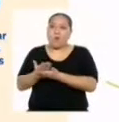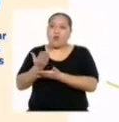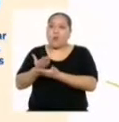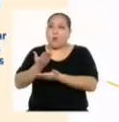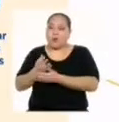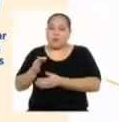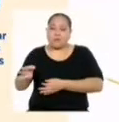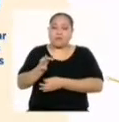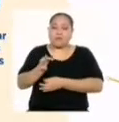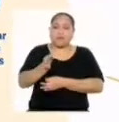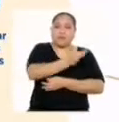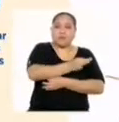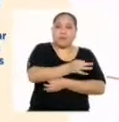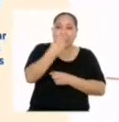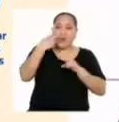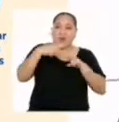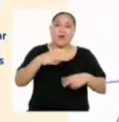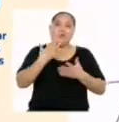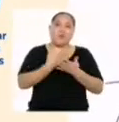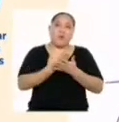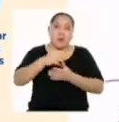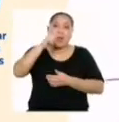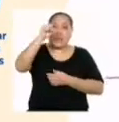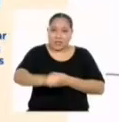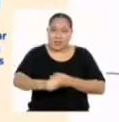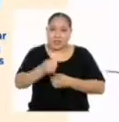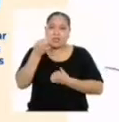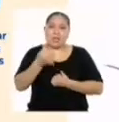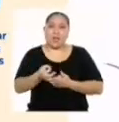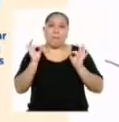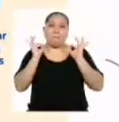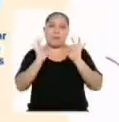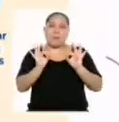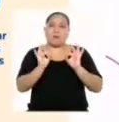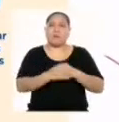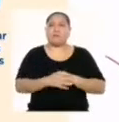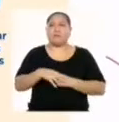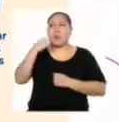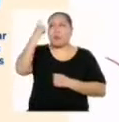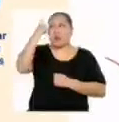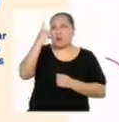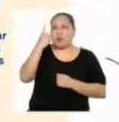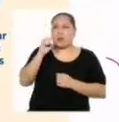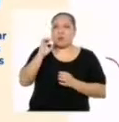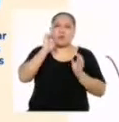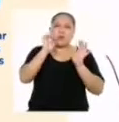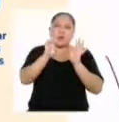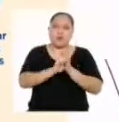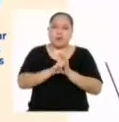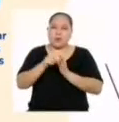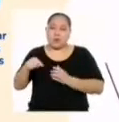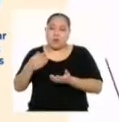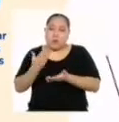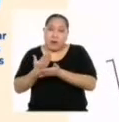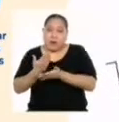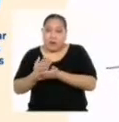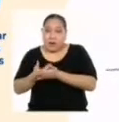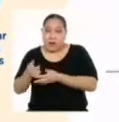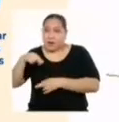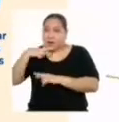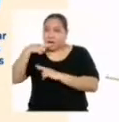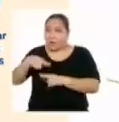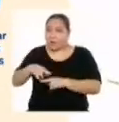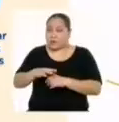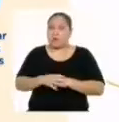resultado. Y revisar el procedimiento utilizado. Podemos plantearnos algunas preguntas como ¿Puedes verificar el resultado?